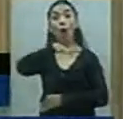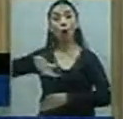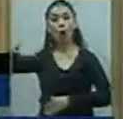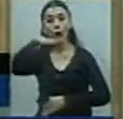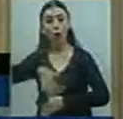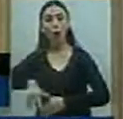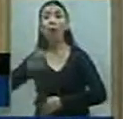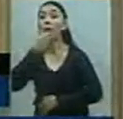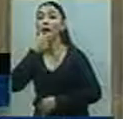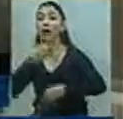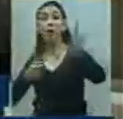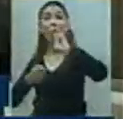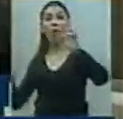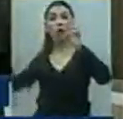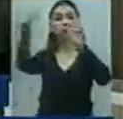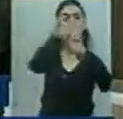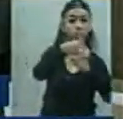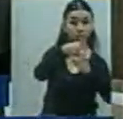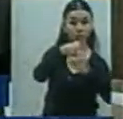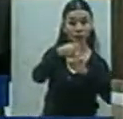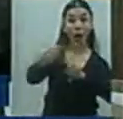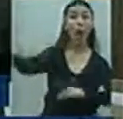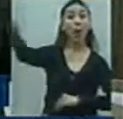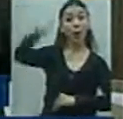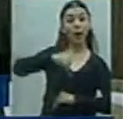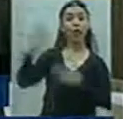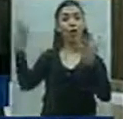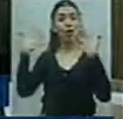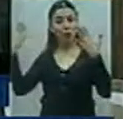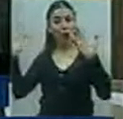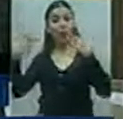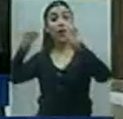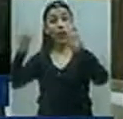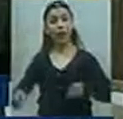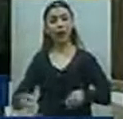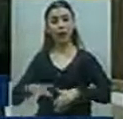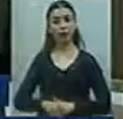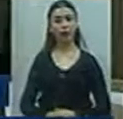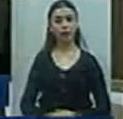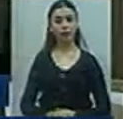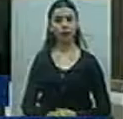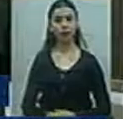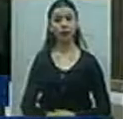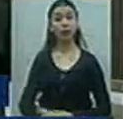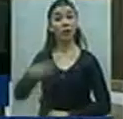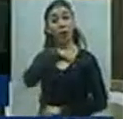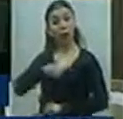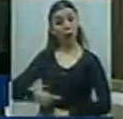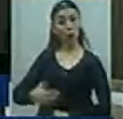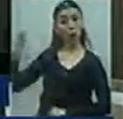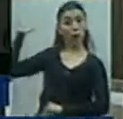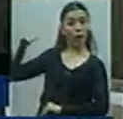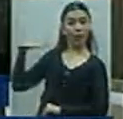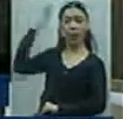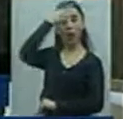en conjunto. Sí, hace tiempo que incluso en la administración anterior, del gobierno anterior,